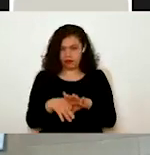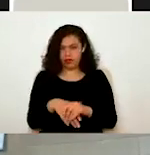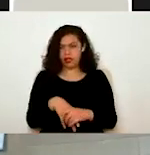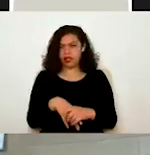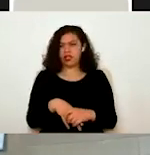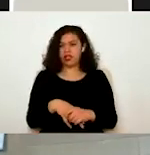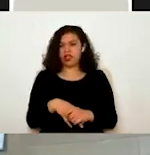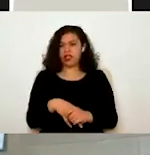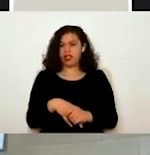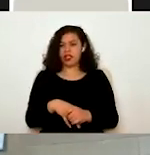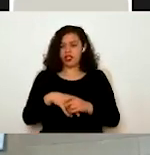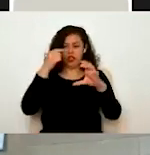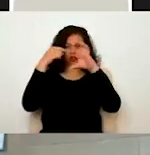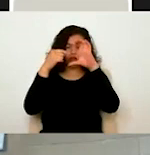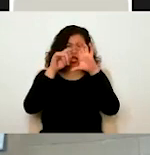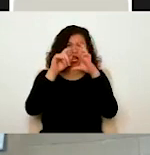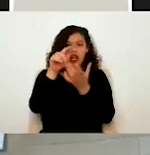vamos a capturar un domicilio.